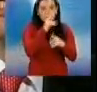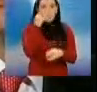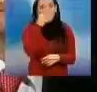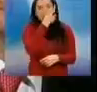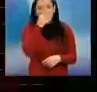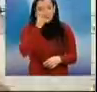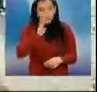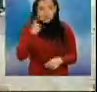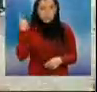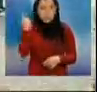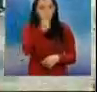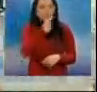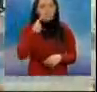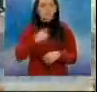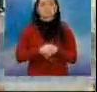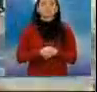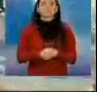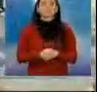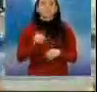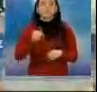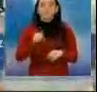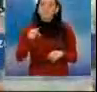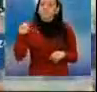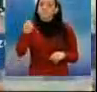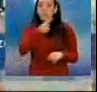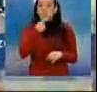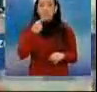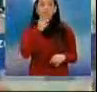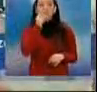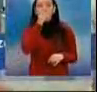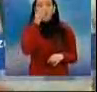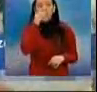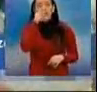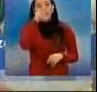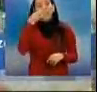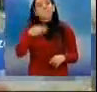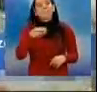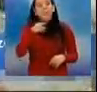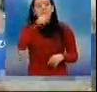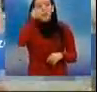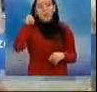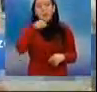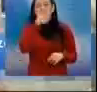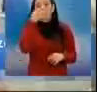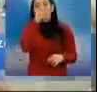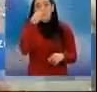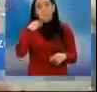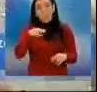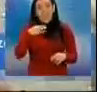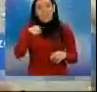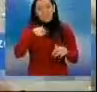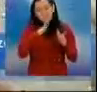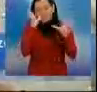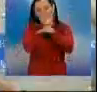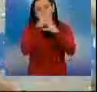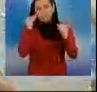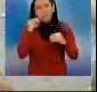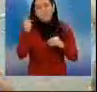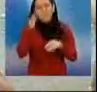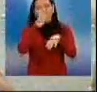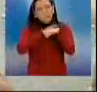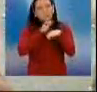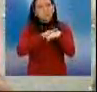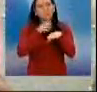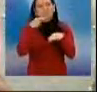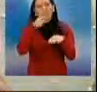a ninguna mujer. Siento que esto va a haber cambios. La verdad ahorita se me acercan personas que me